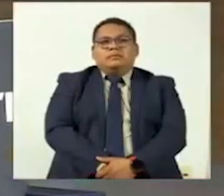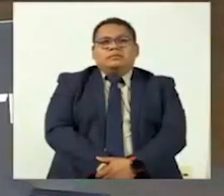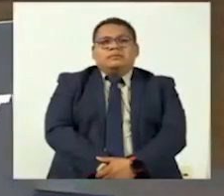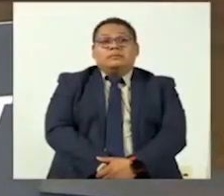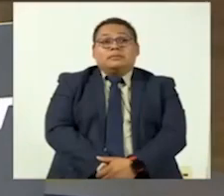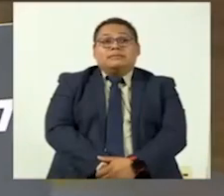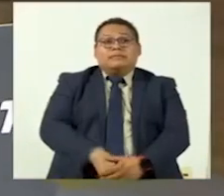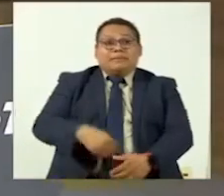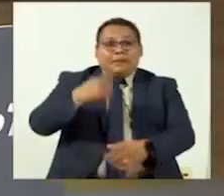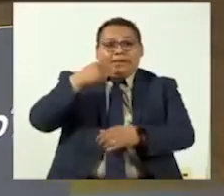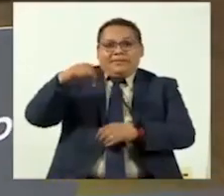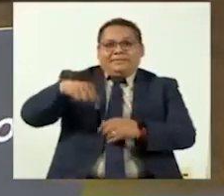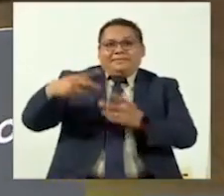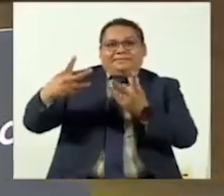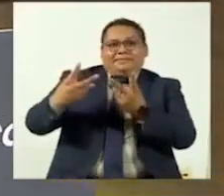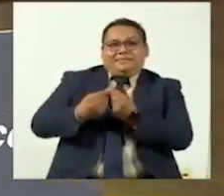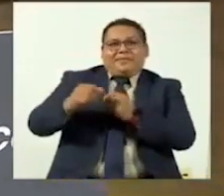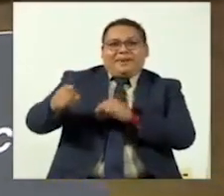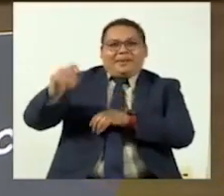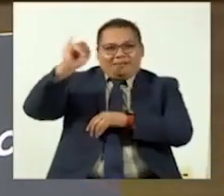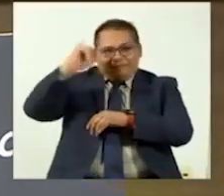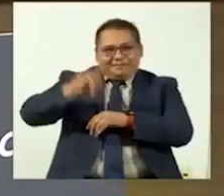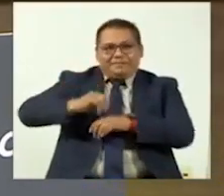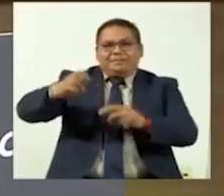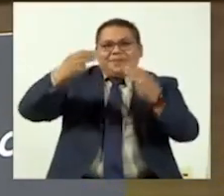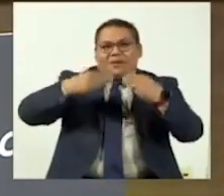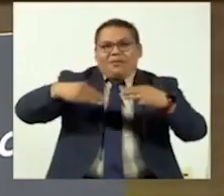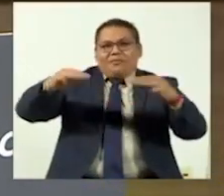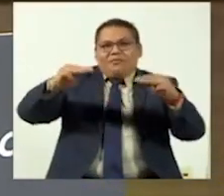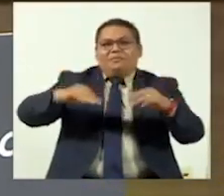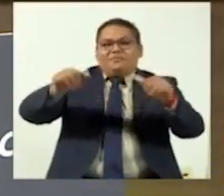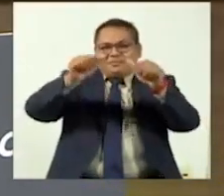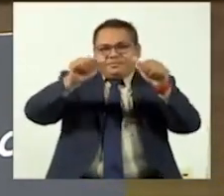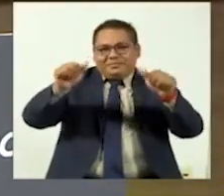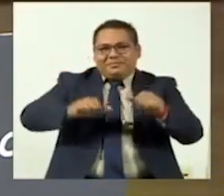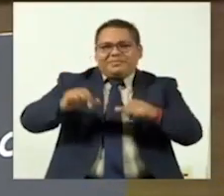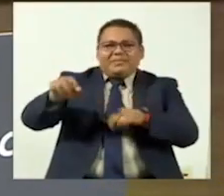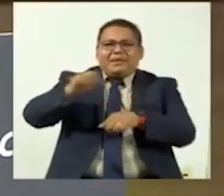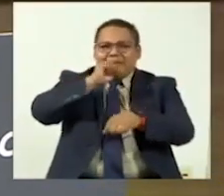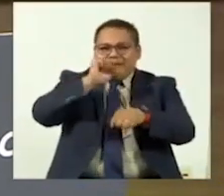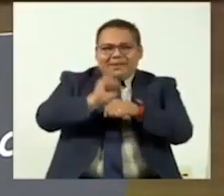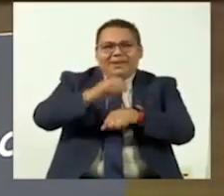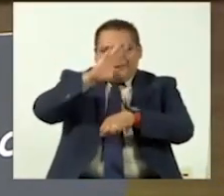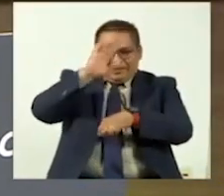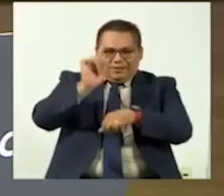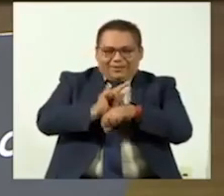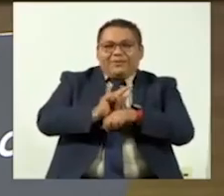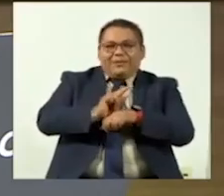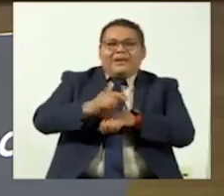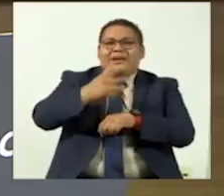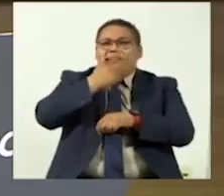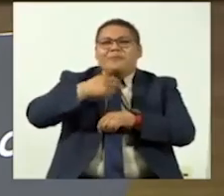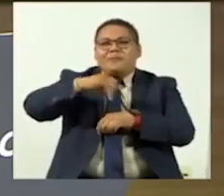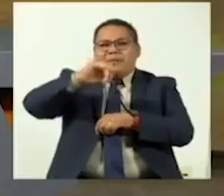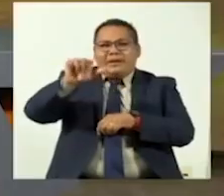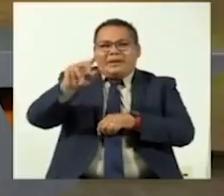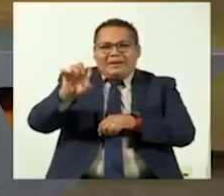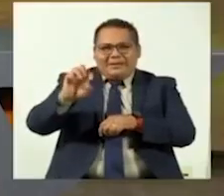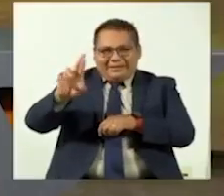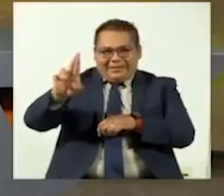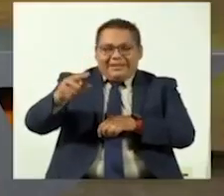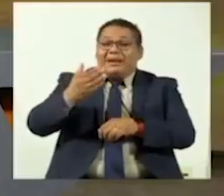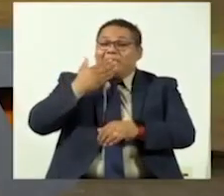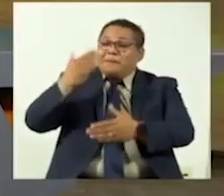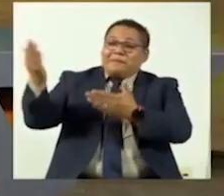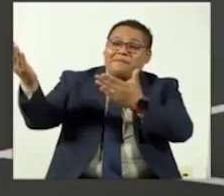Con nosotros aquí en el estudio, el jefe de música y arte sonoro de la Secretaría de Cultura de Jalisco, Javier Audira. ¿Cómo está? Bienvenido.